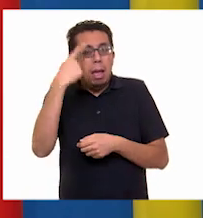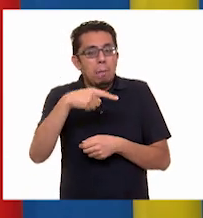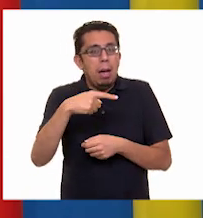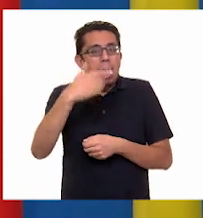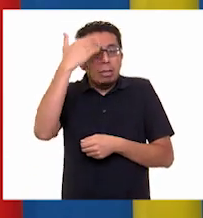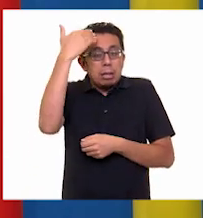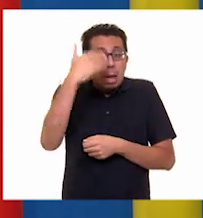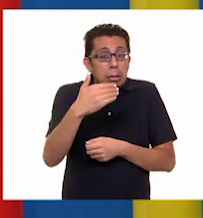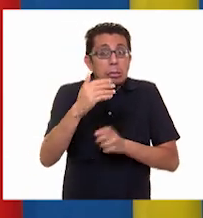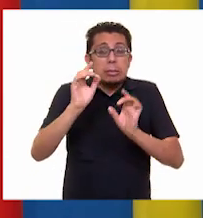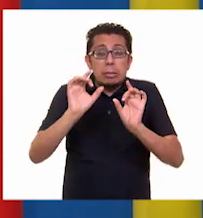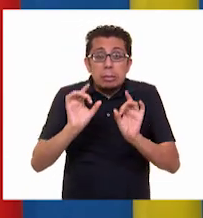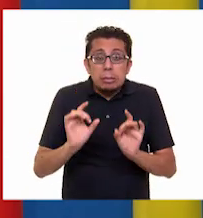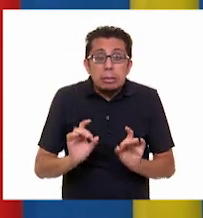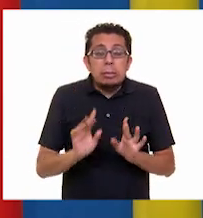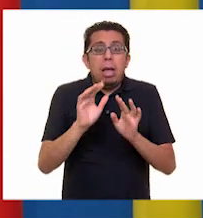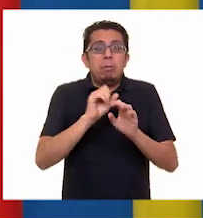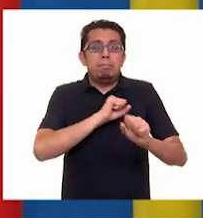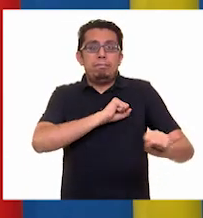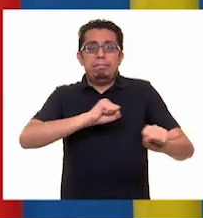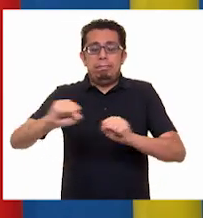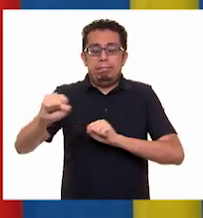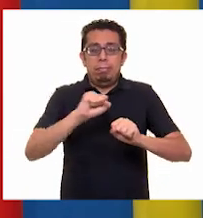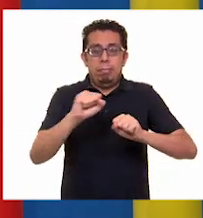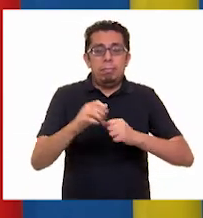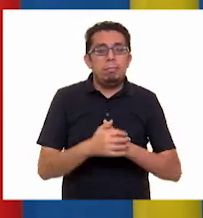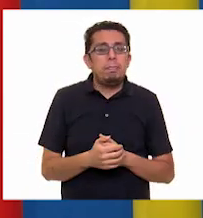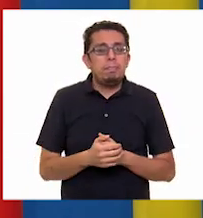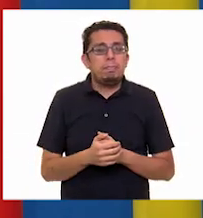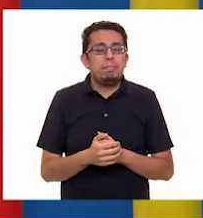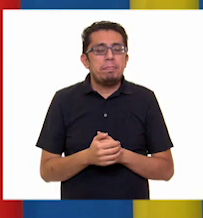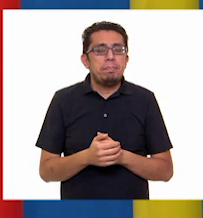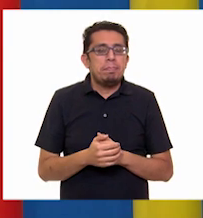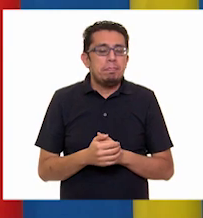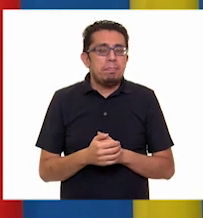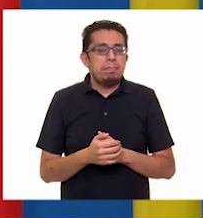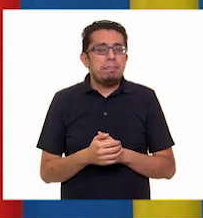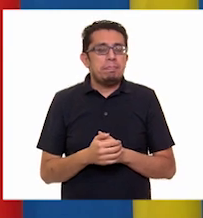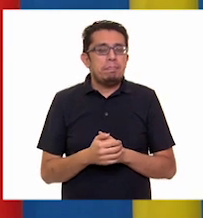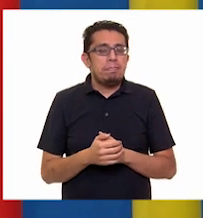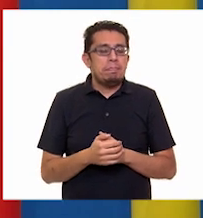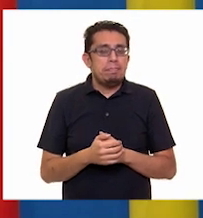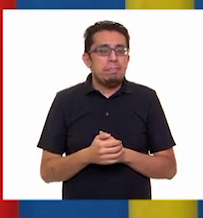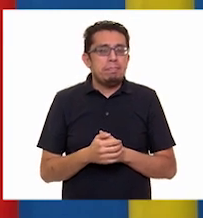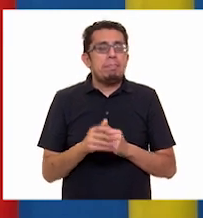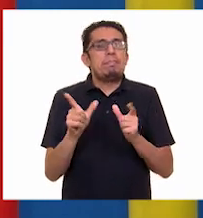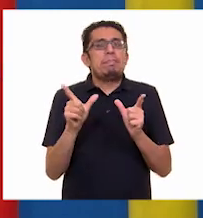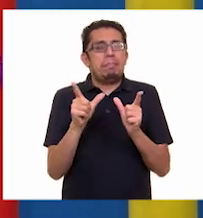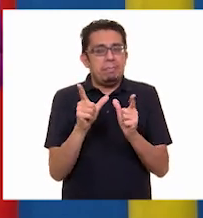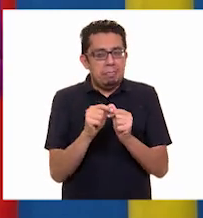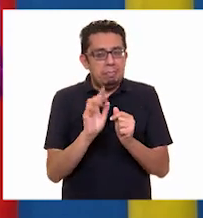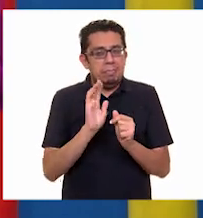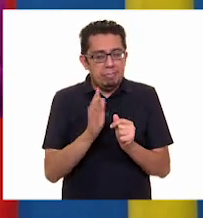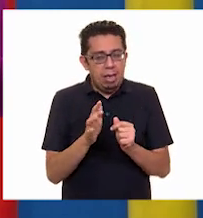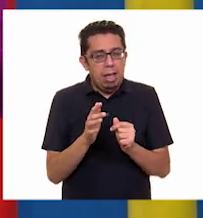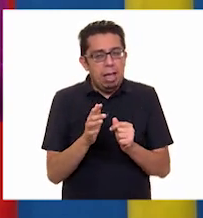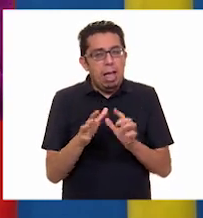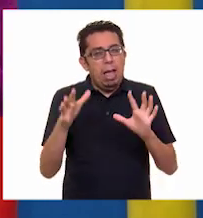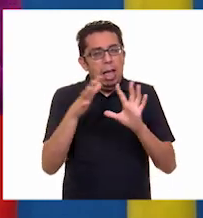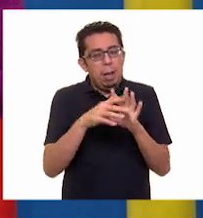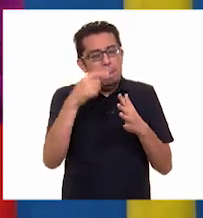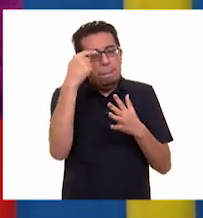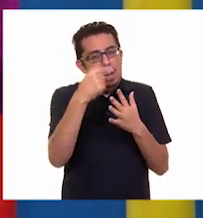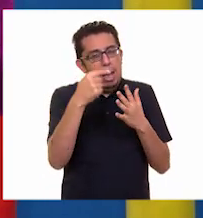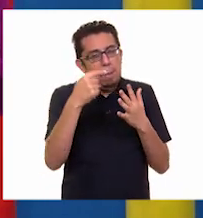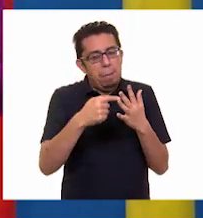caso de que se presente un fenómeno fuerte. Bueno, hasta aquí hemos descrito algunos elementos del